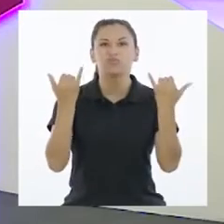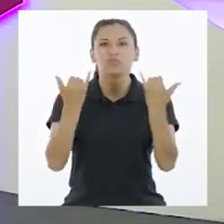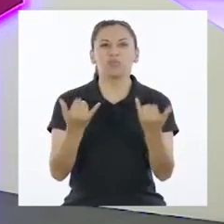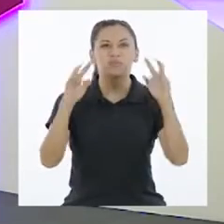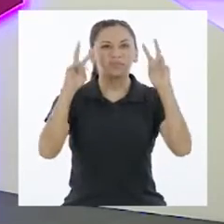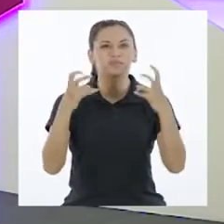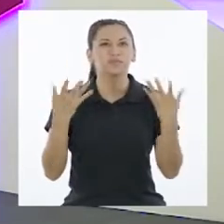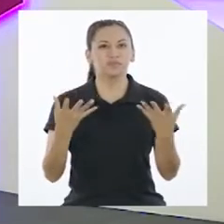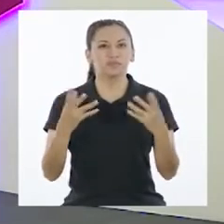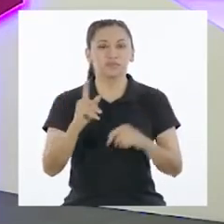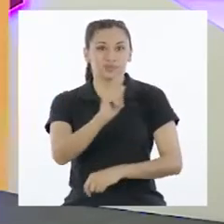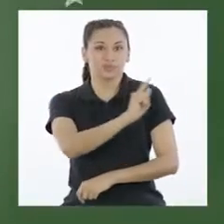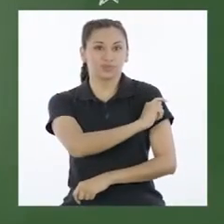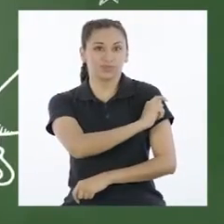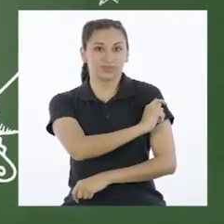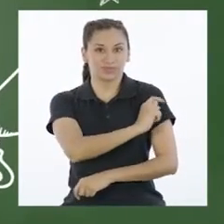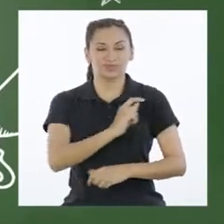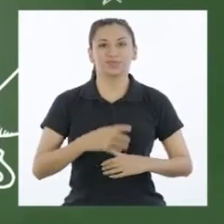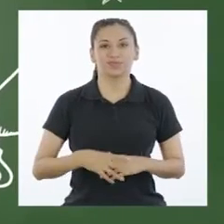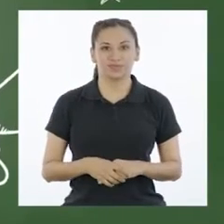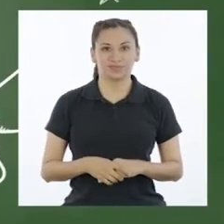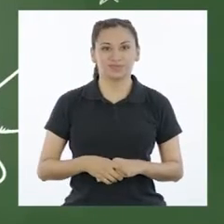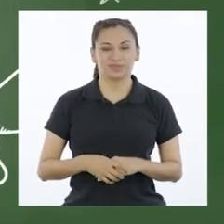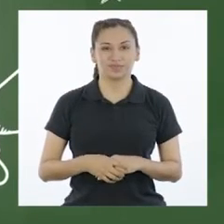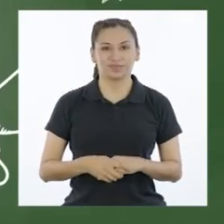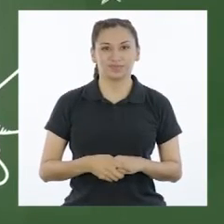programa de hoy hablaremos sobre tutoría.